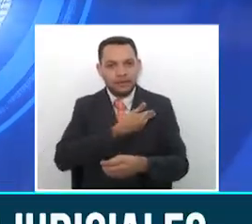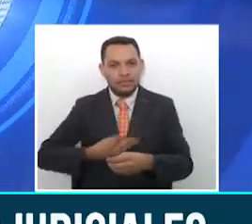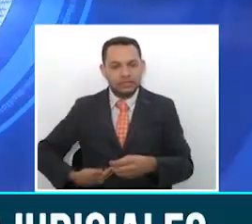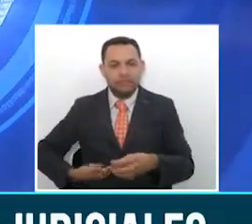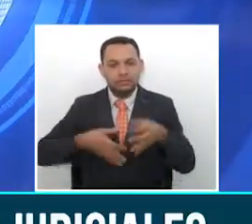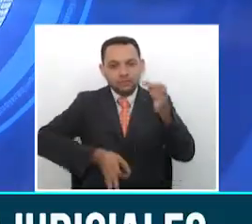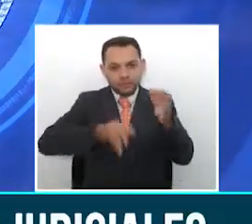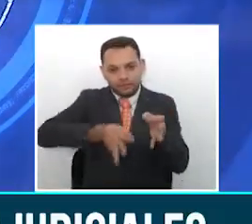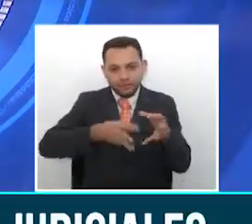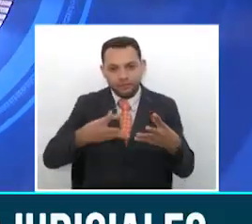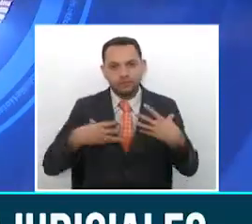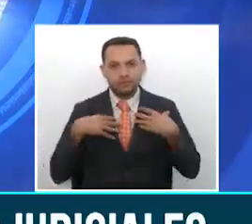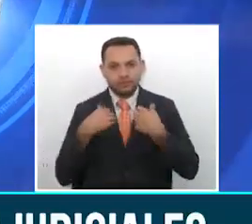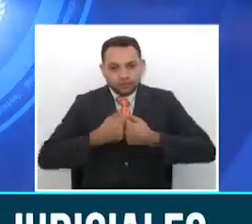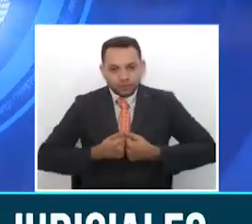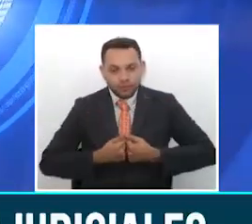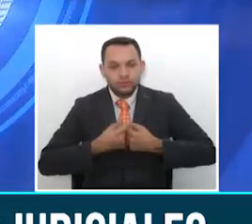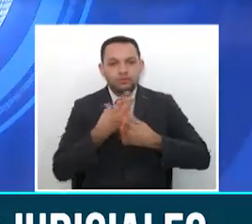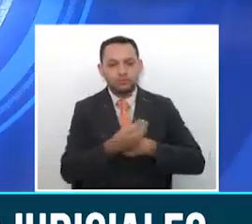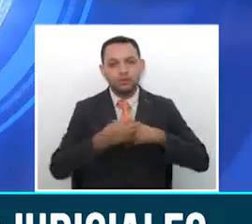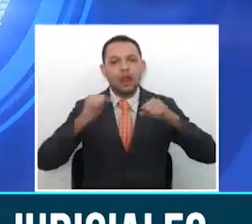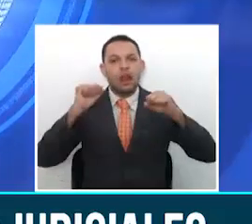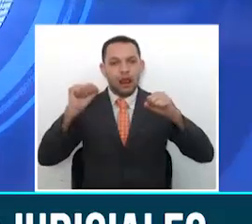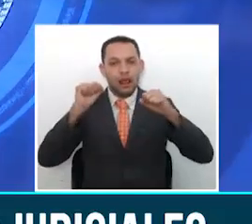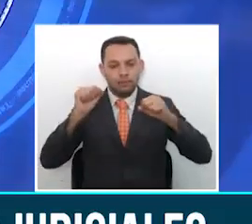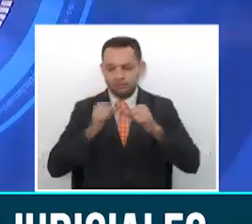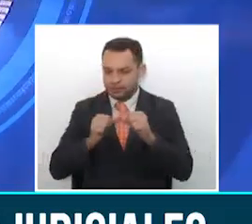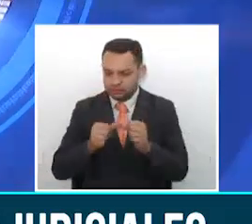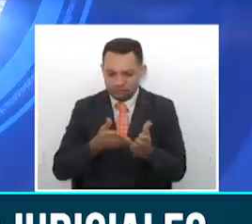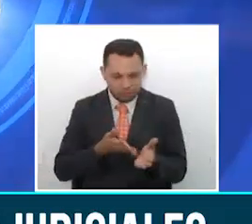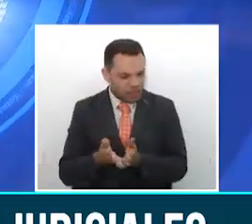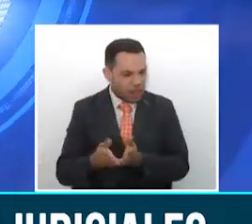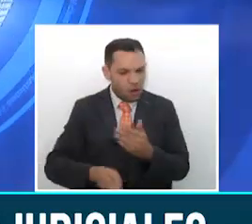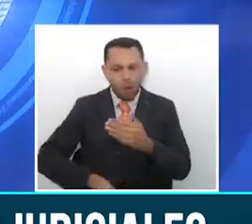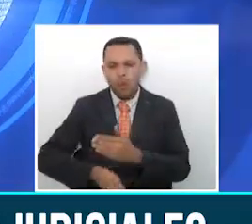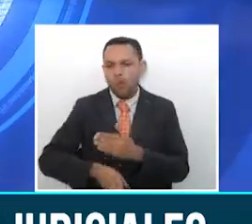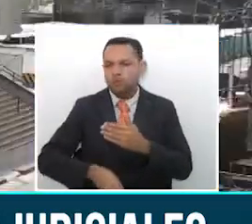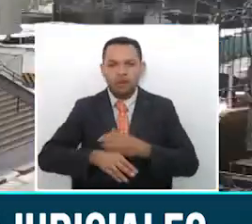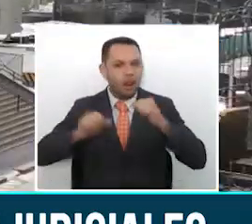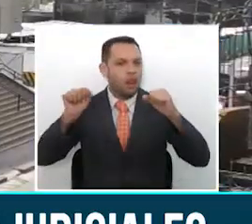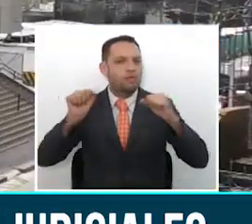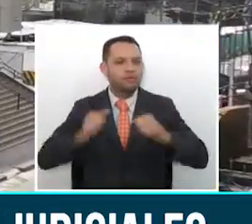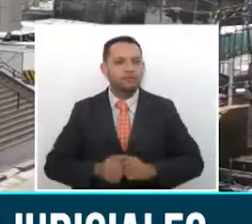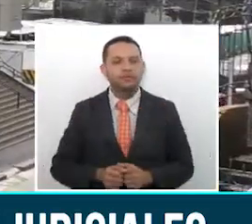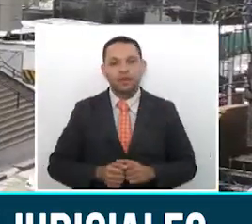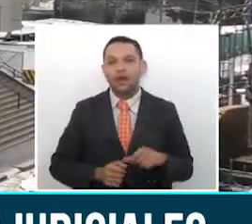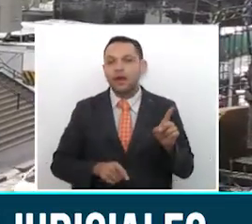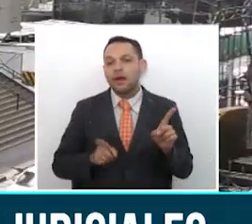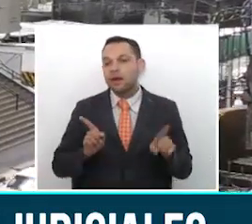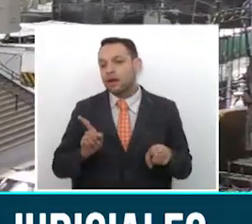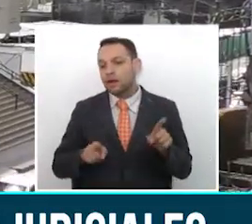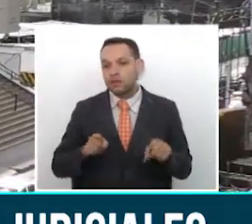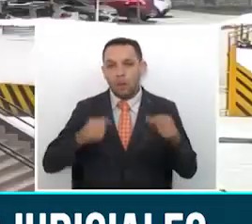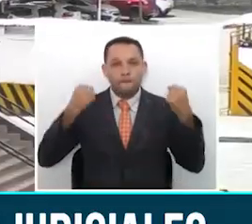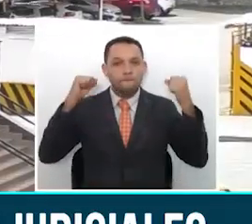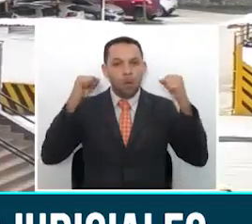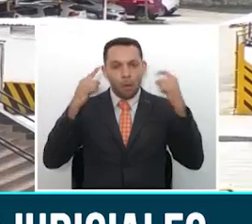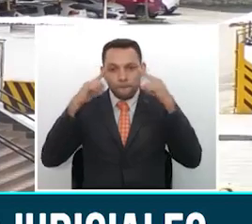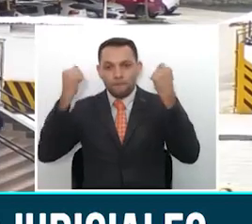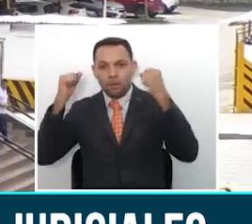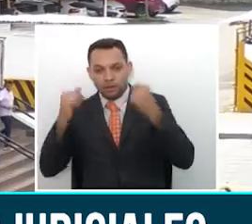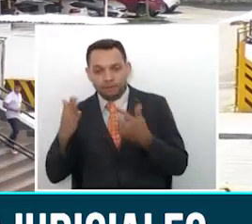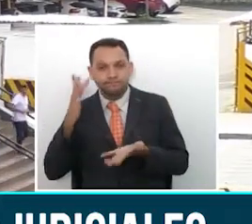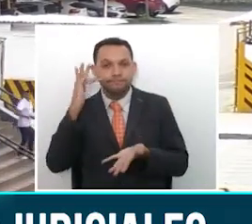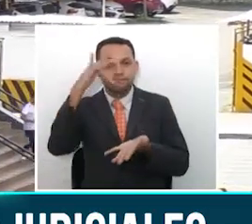desmintió. En el departamento, las manifestaciones serán una realidad. Con la preocupación de volver a sus puestos de trabajo de manera